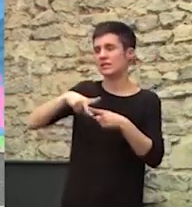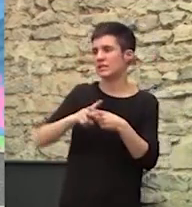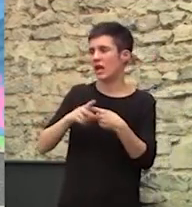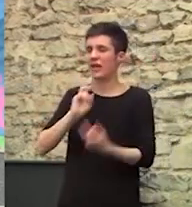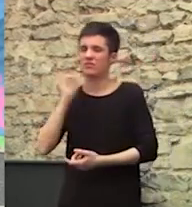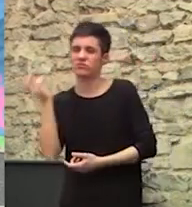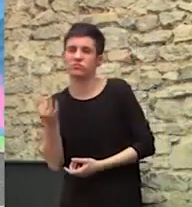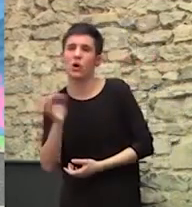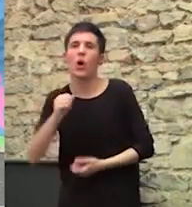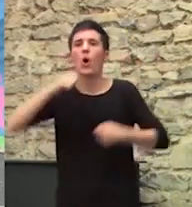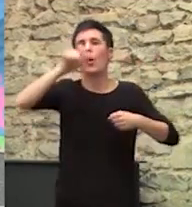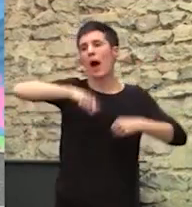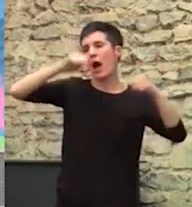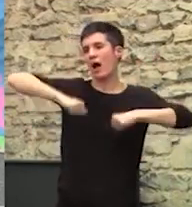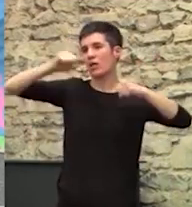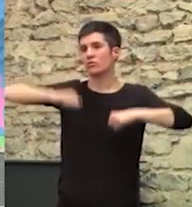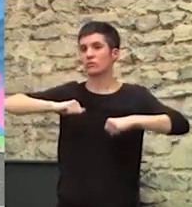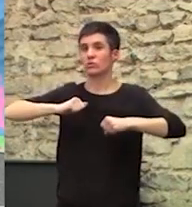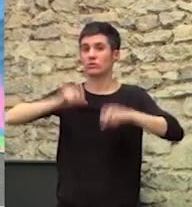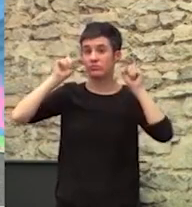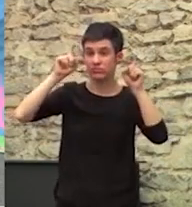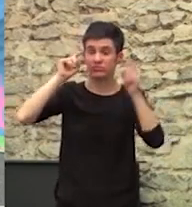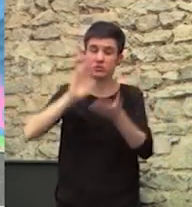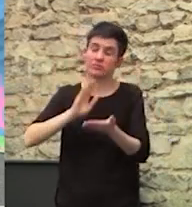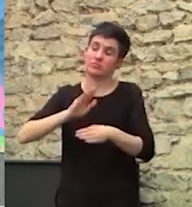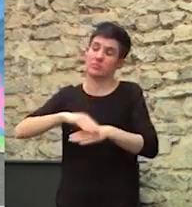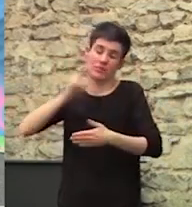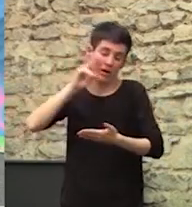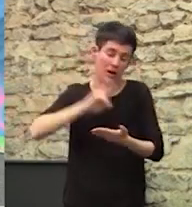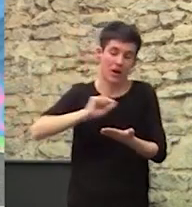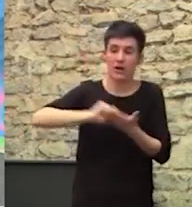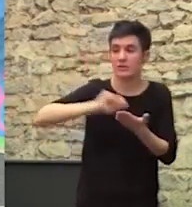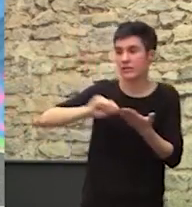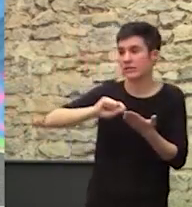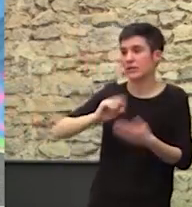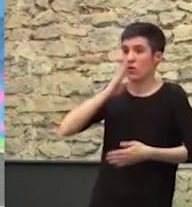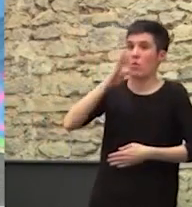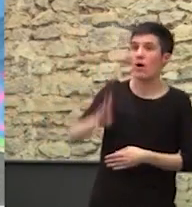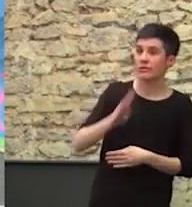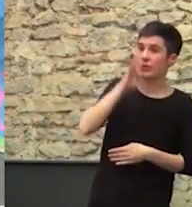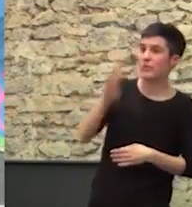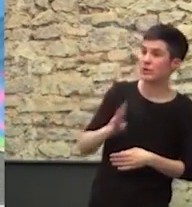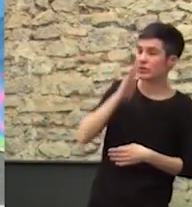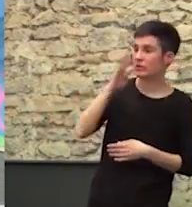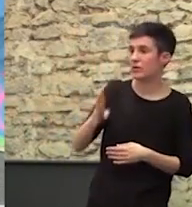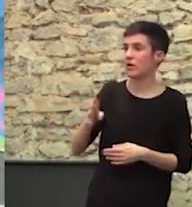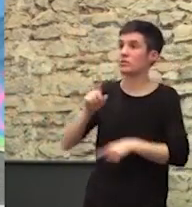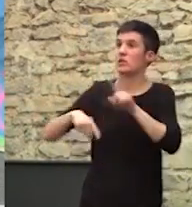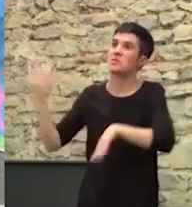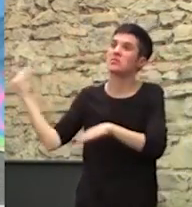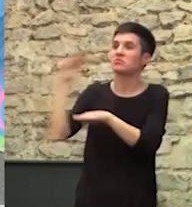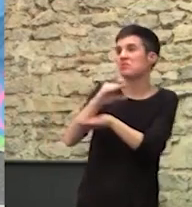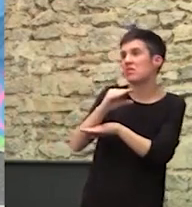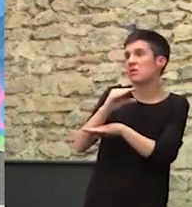Alfabetización para adultos Etcétera, etcétera, etcétera, etcétera Y cada cuatro años Con los fondos sociales europeos Cambiamos de moda para los